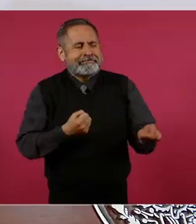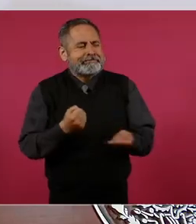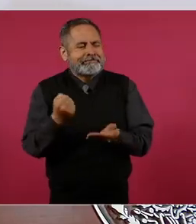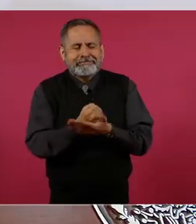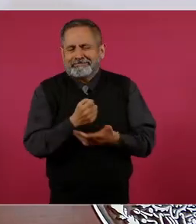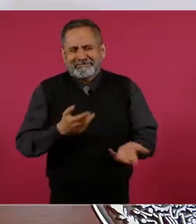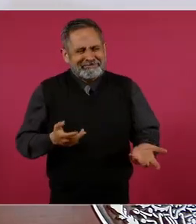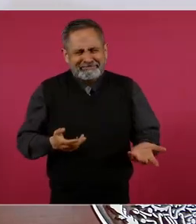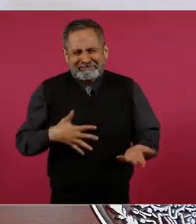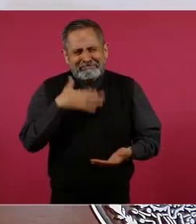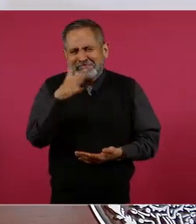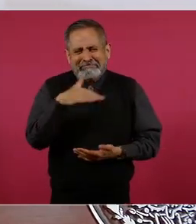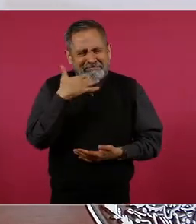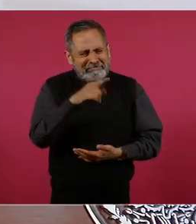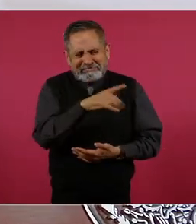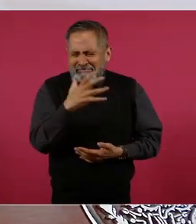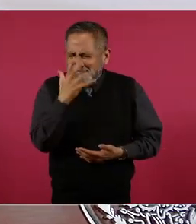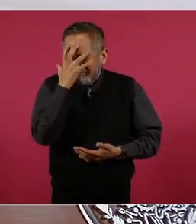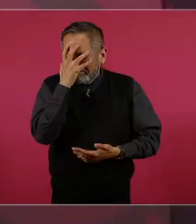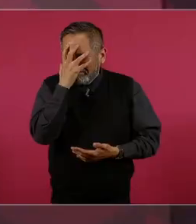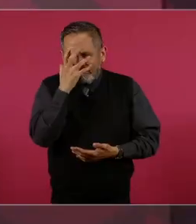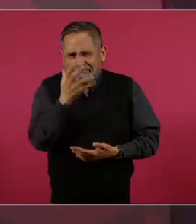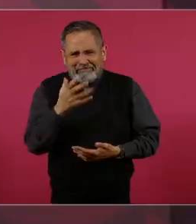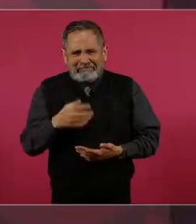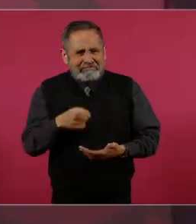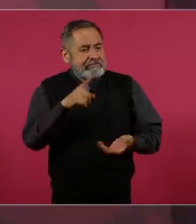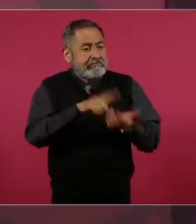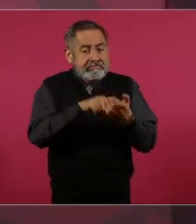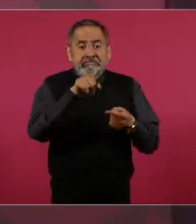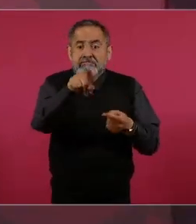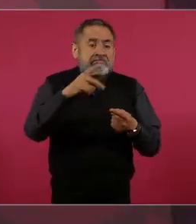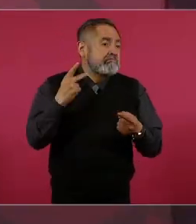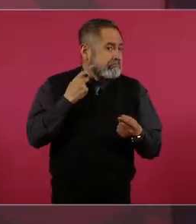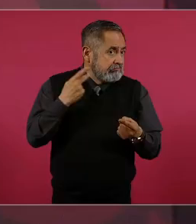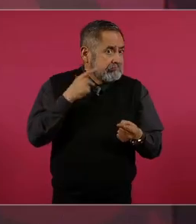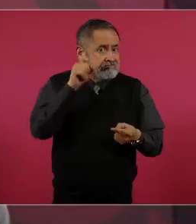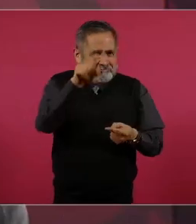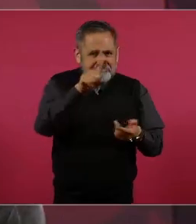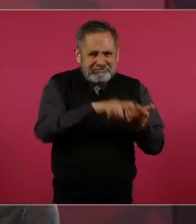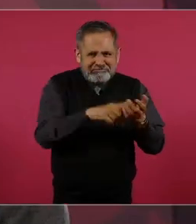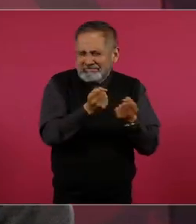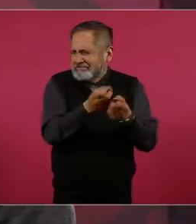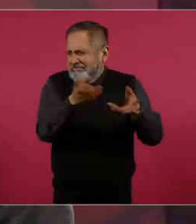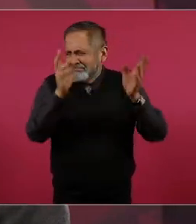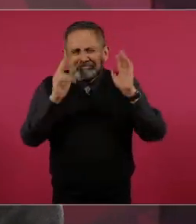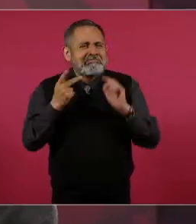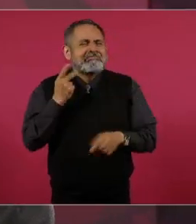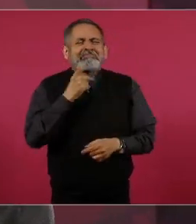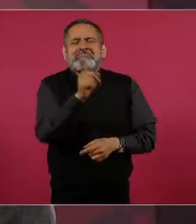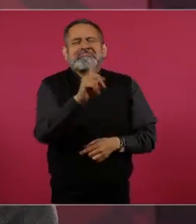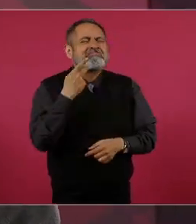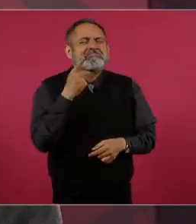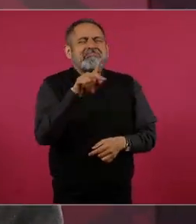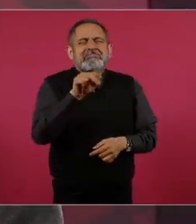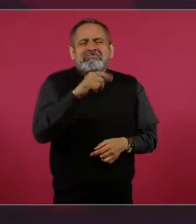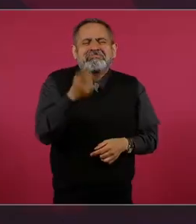una vergüenza, ahí están metidos políticos, bueno, ¿qué van a ser políticos esos?